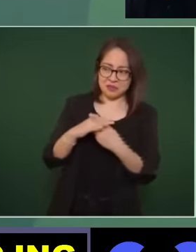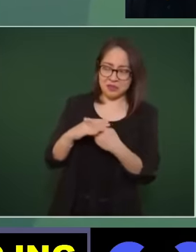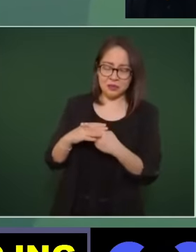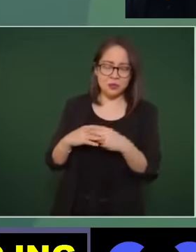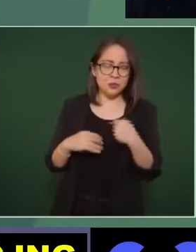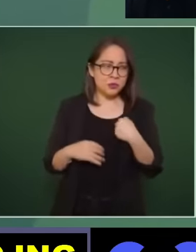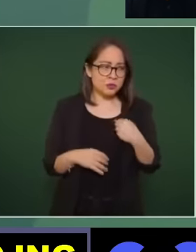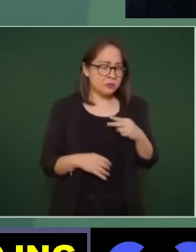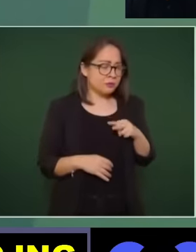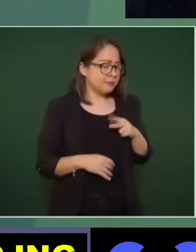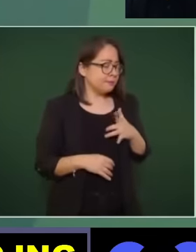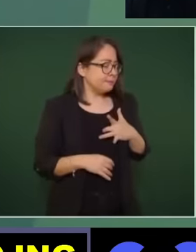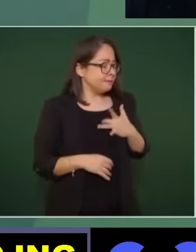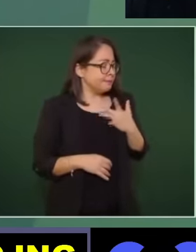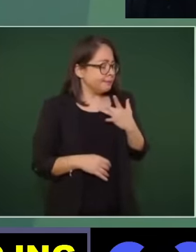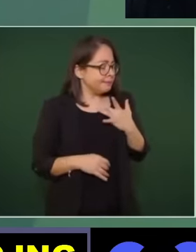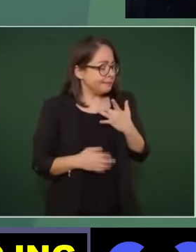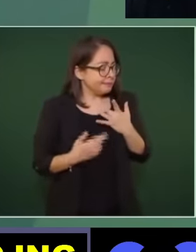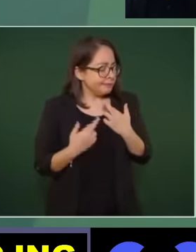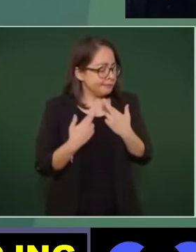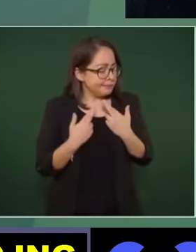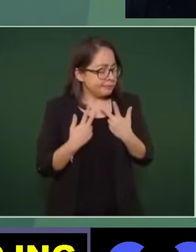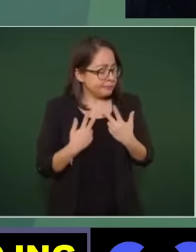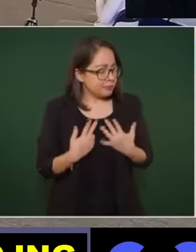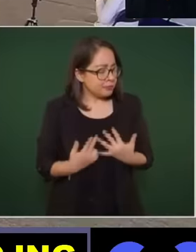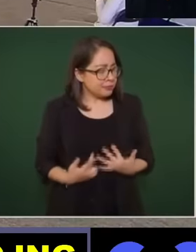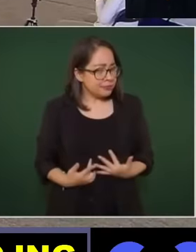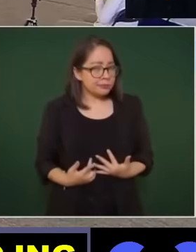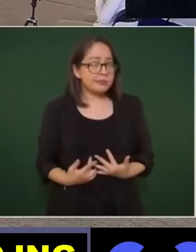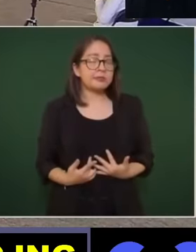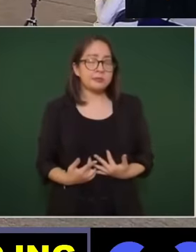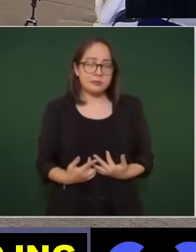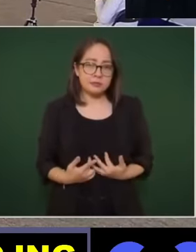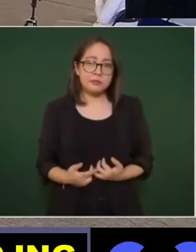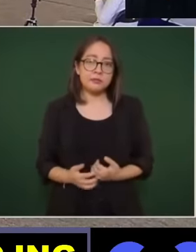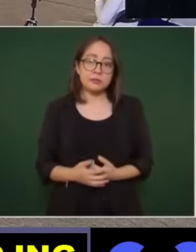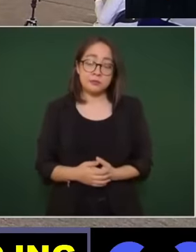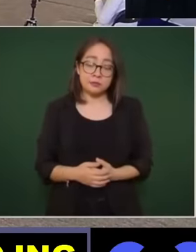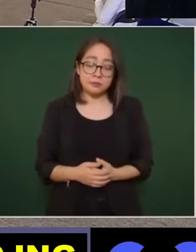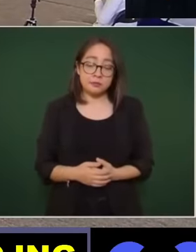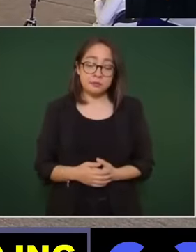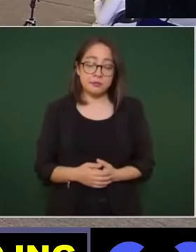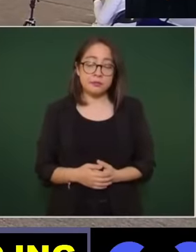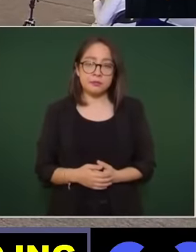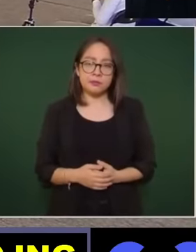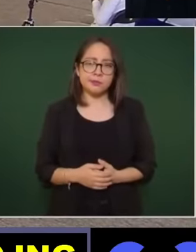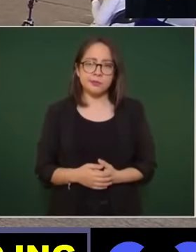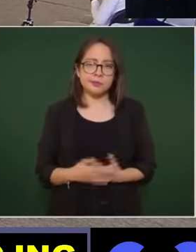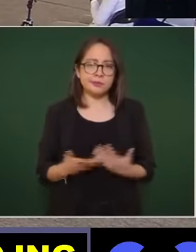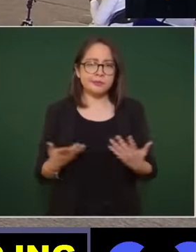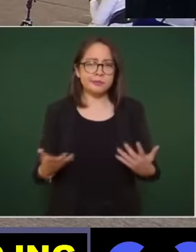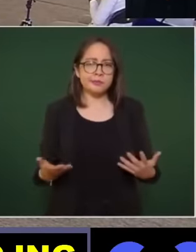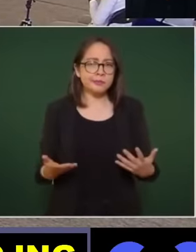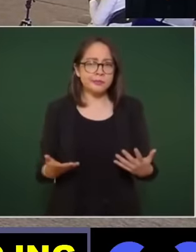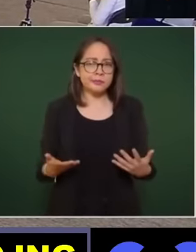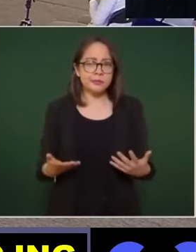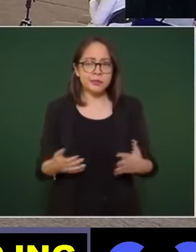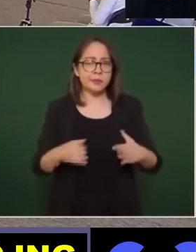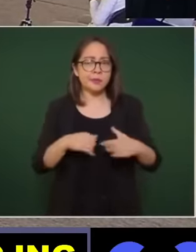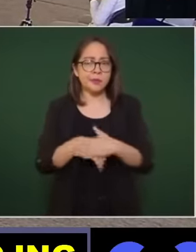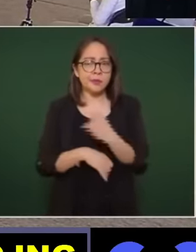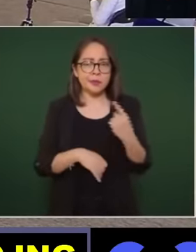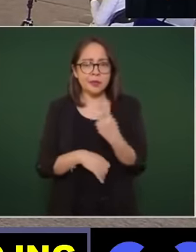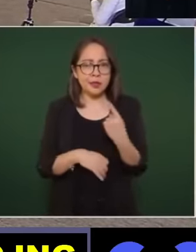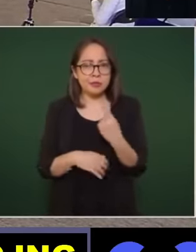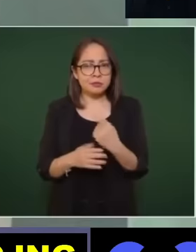de Regina y así porque cuando se habla de